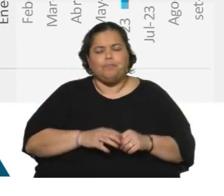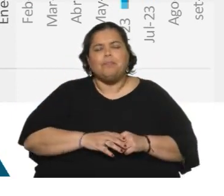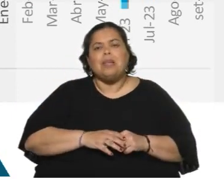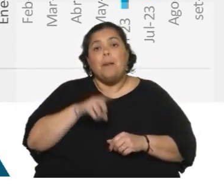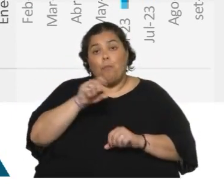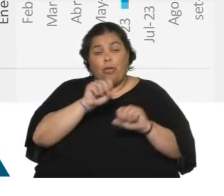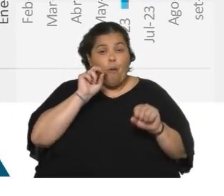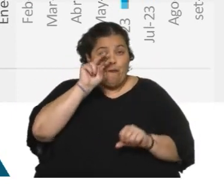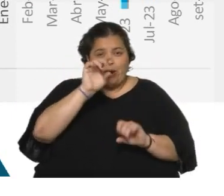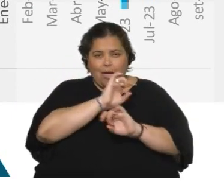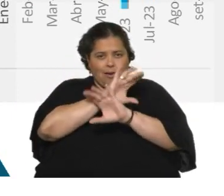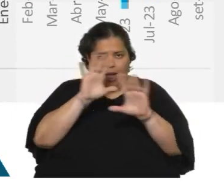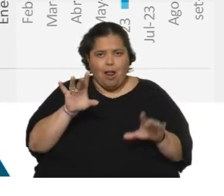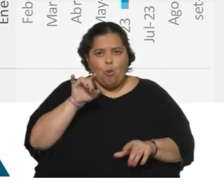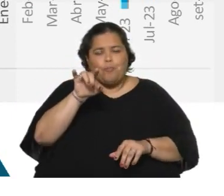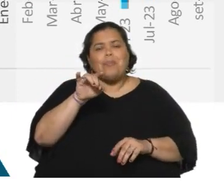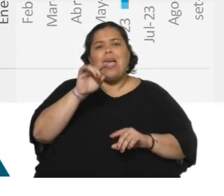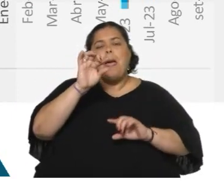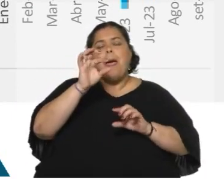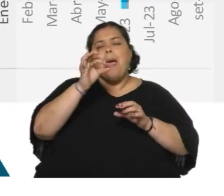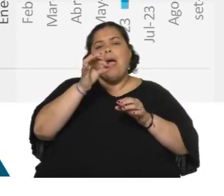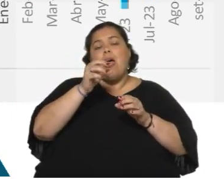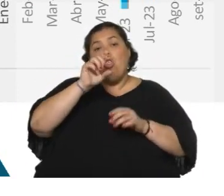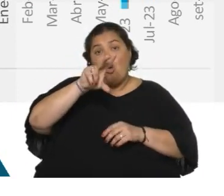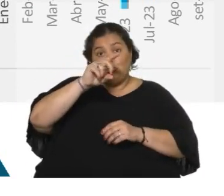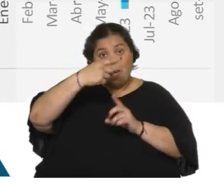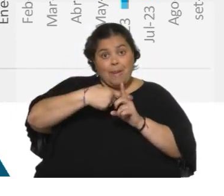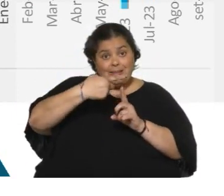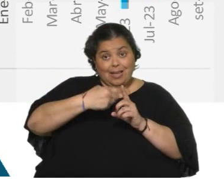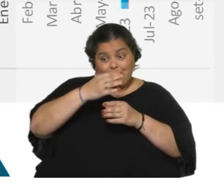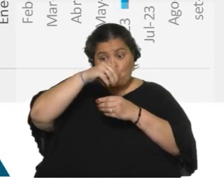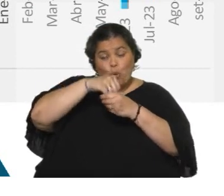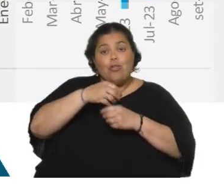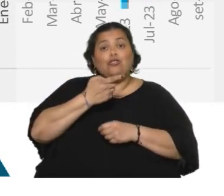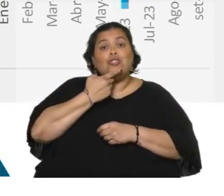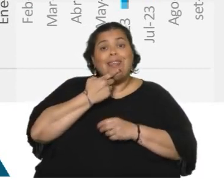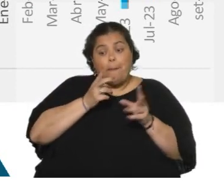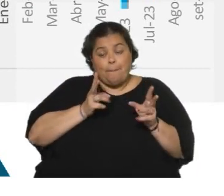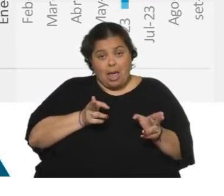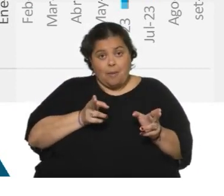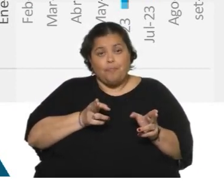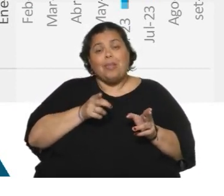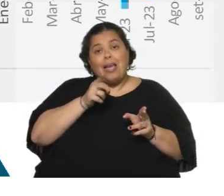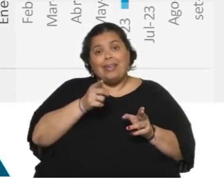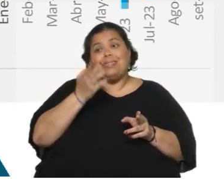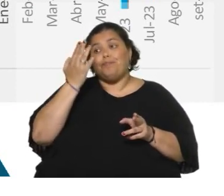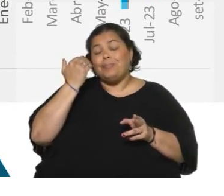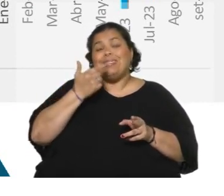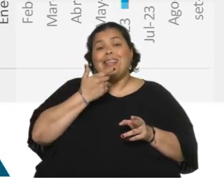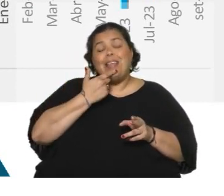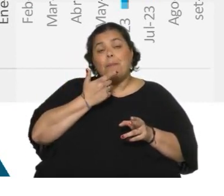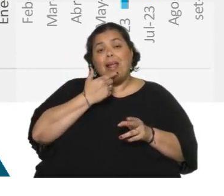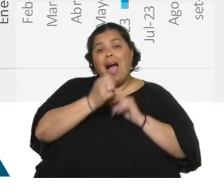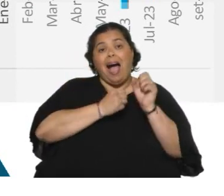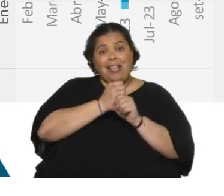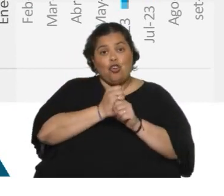observar. En la medición, a 12 meses, al incluirse septiembre, sale septiembre de 2022, que